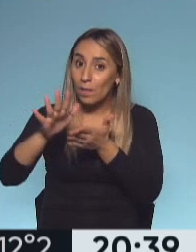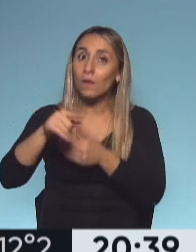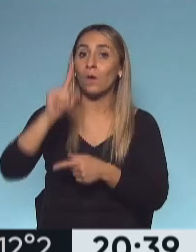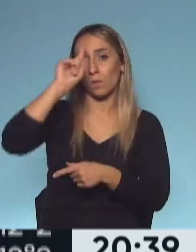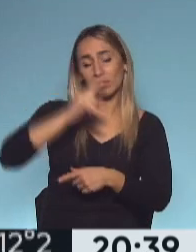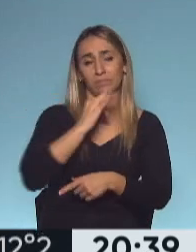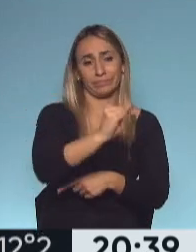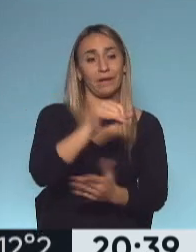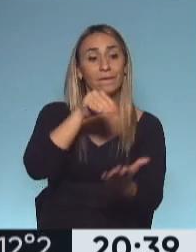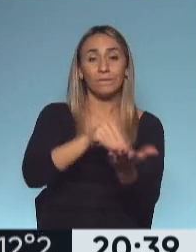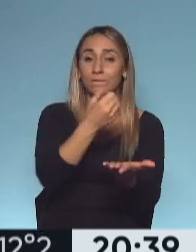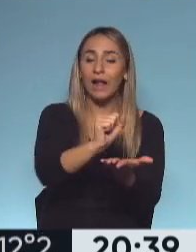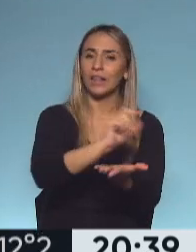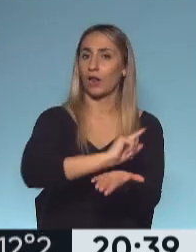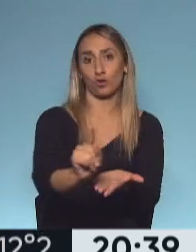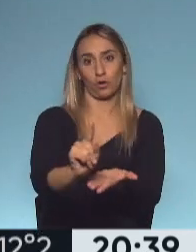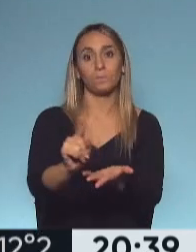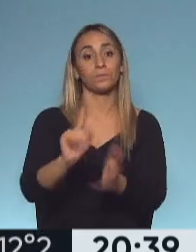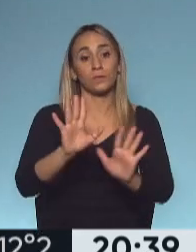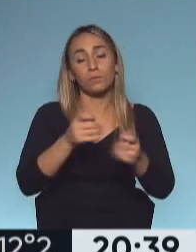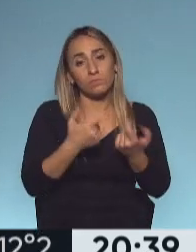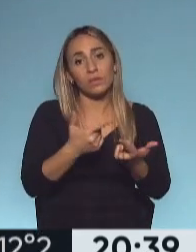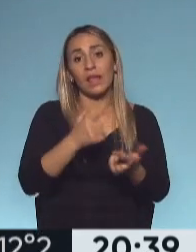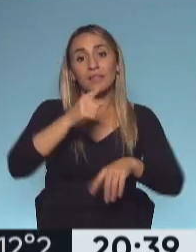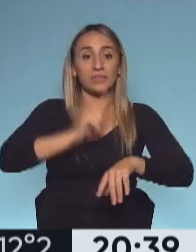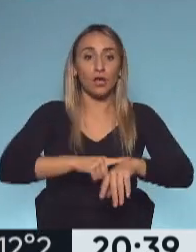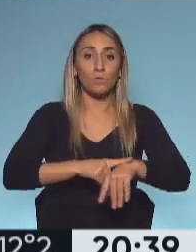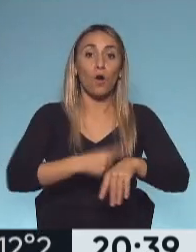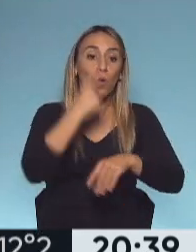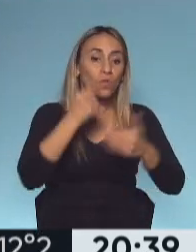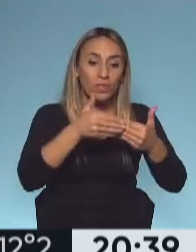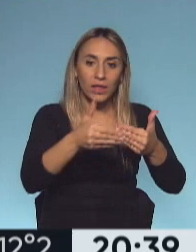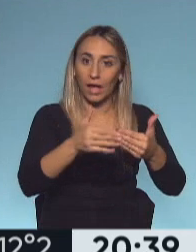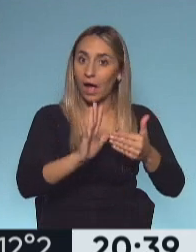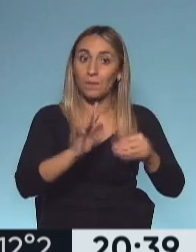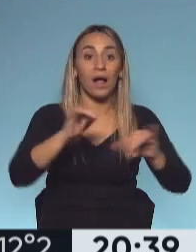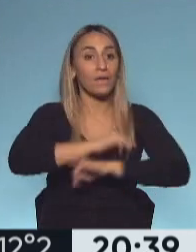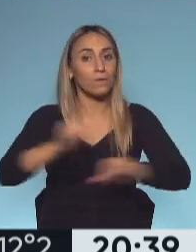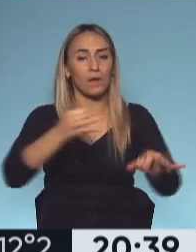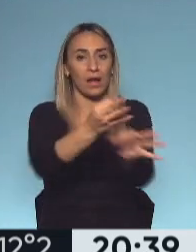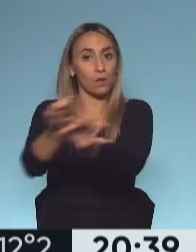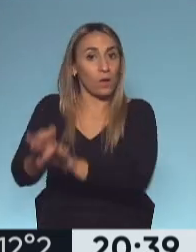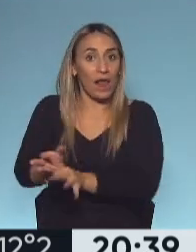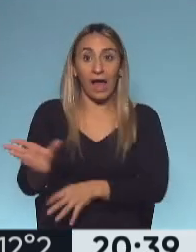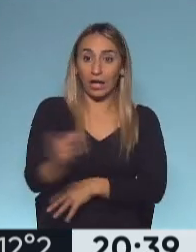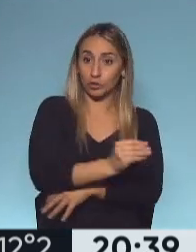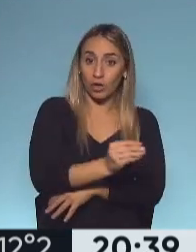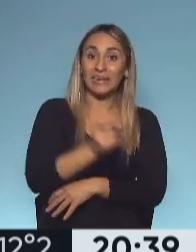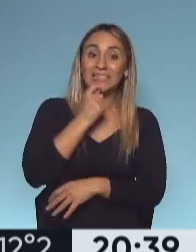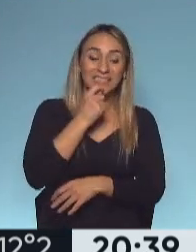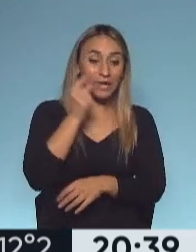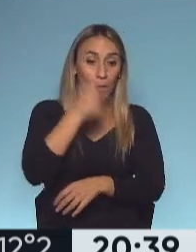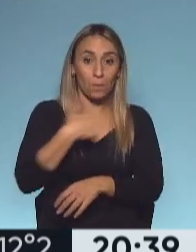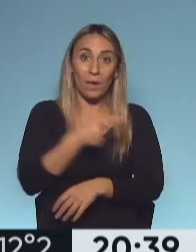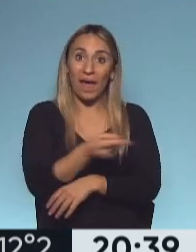la falta y le dio un día de plazo para informar a todas las escuelas de la ciudad que si los padres dicen